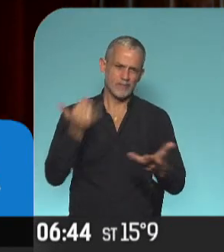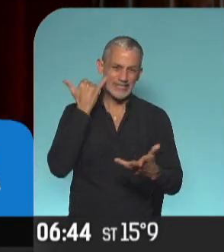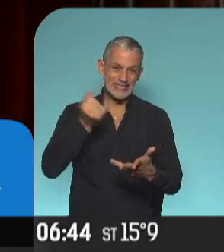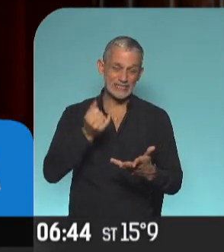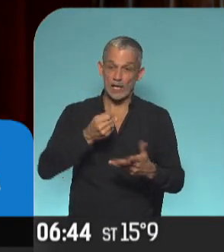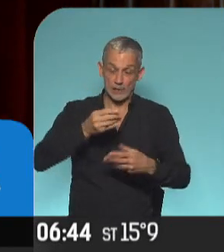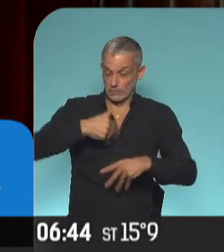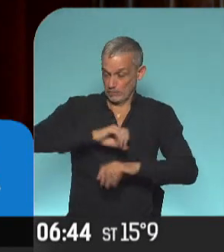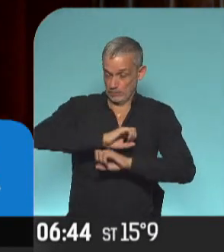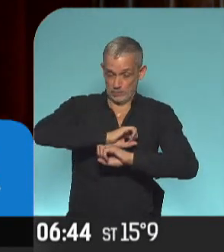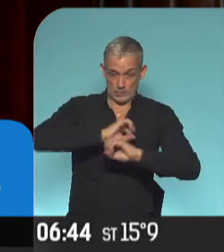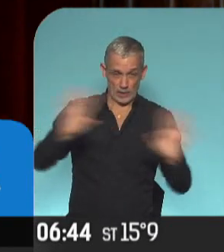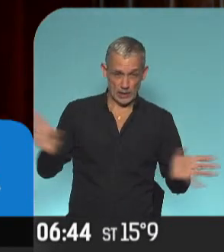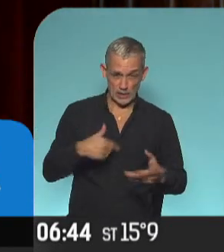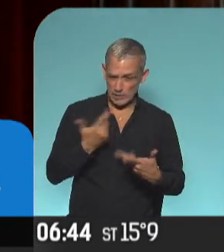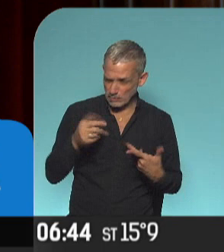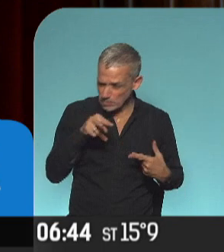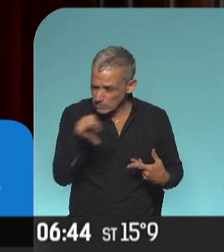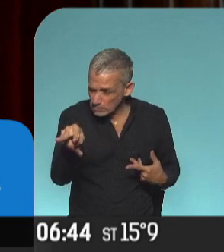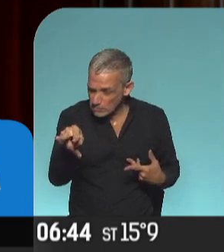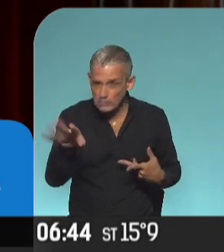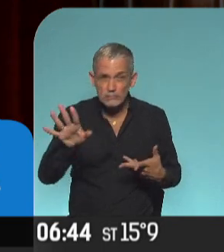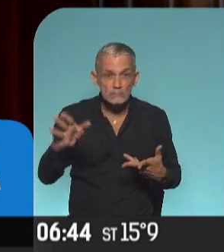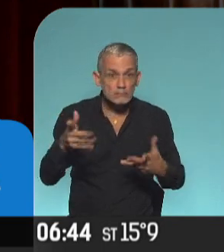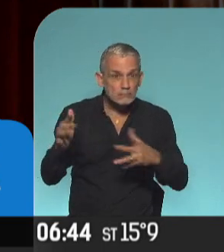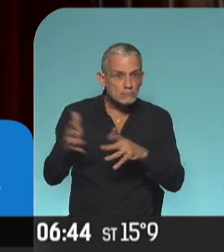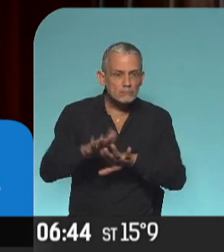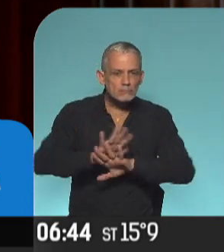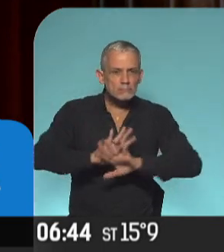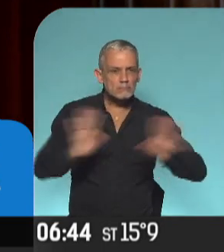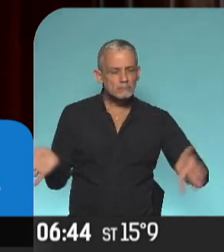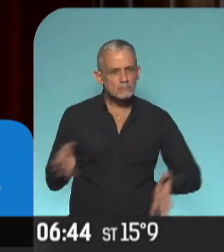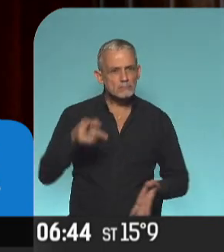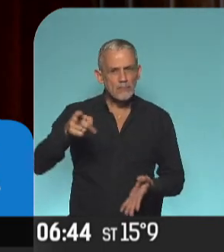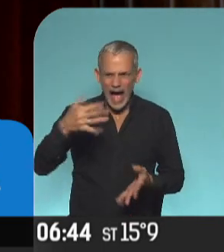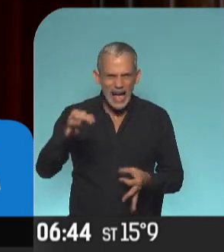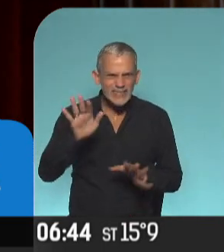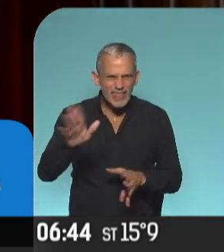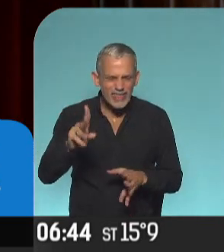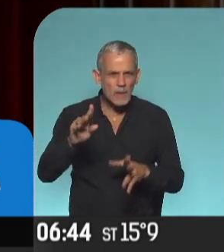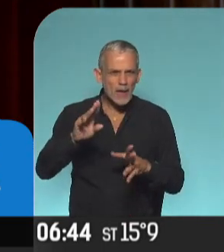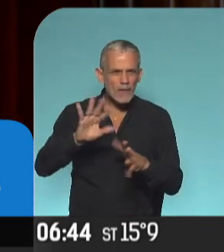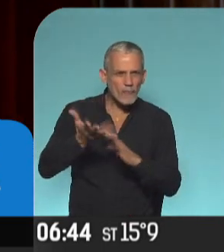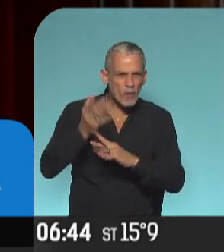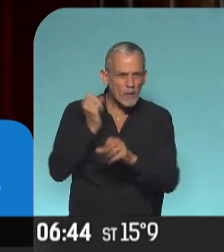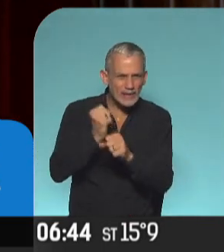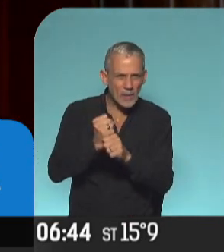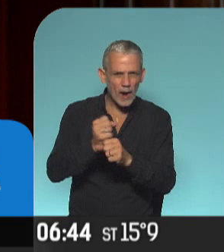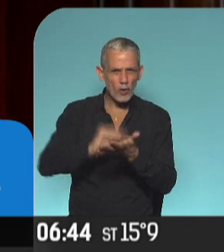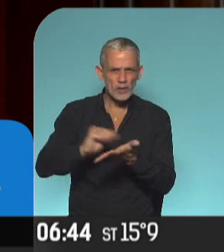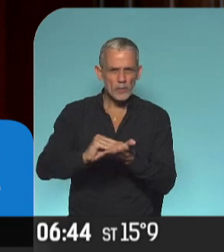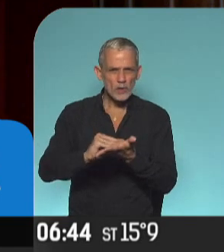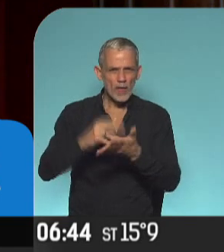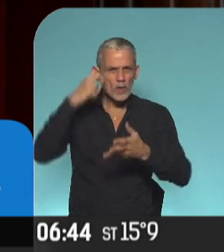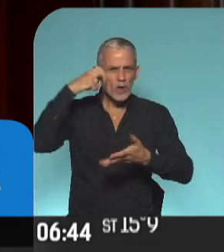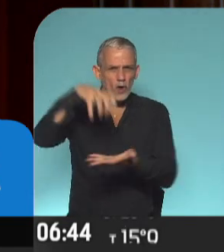desagradable y absolutamente reñida con lo que debe ser el normal funcionamiento de este cuerpo, de esta